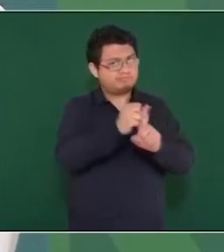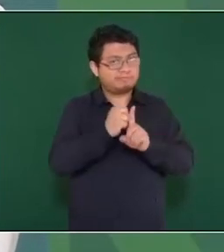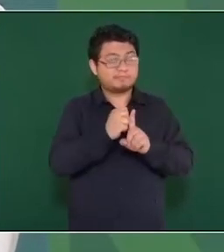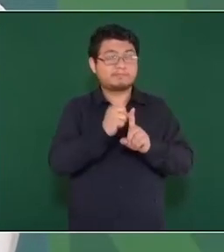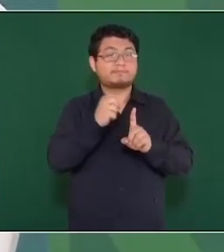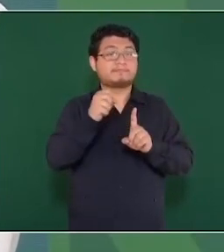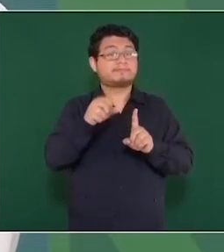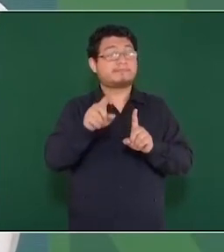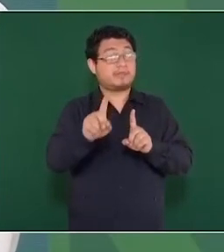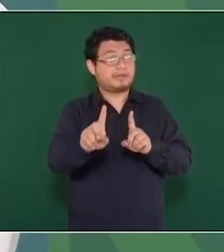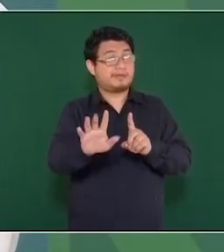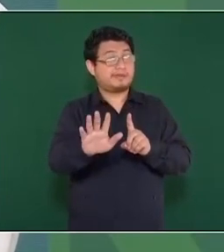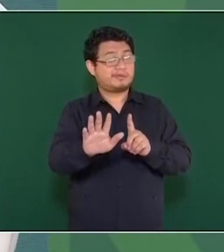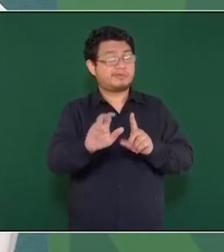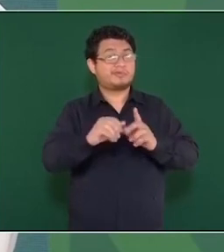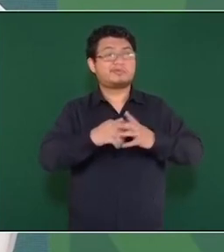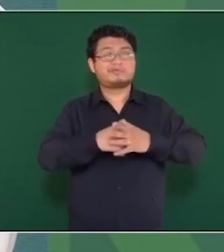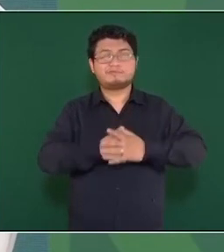embargo,